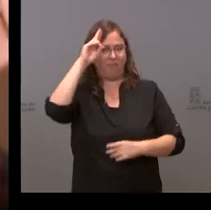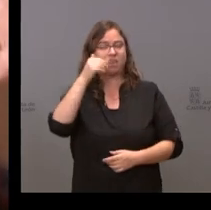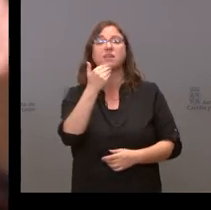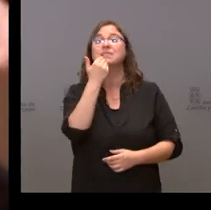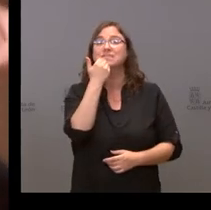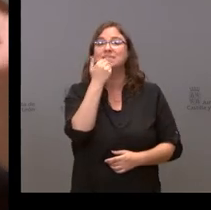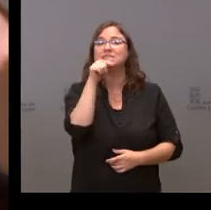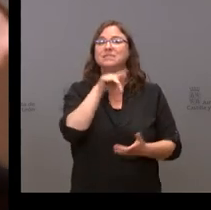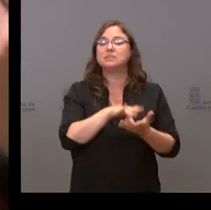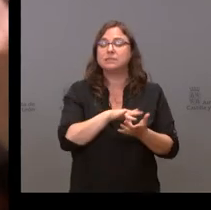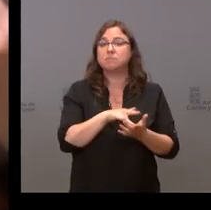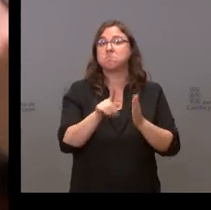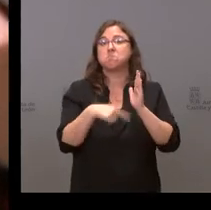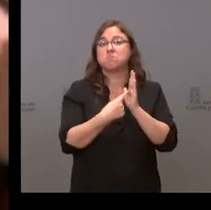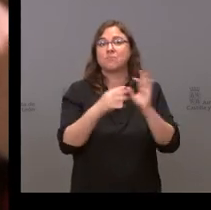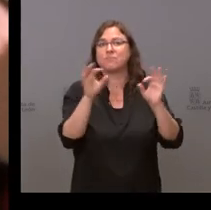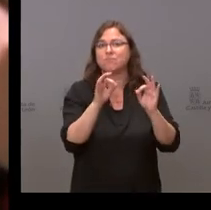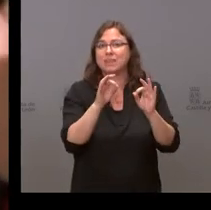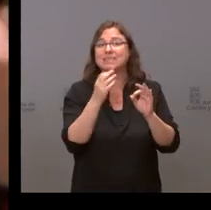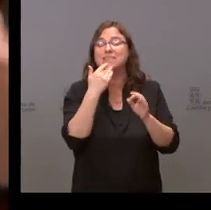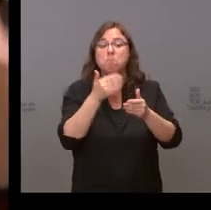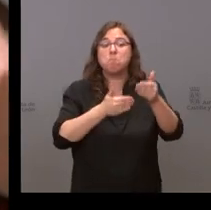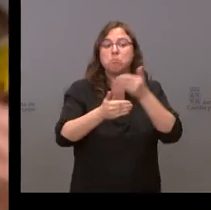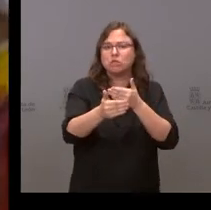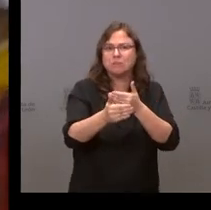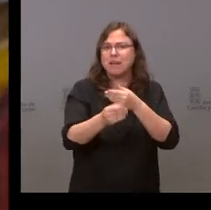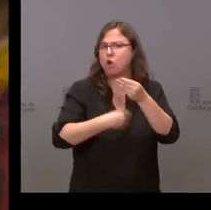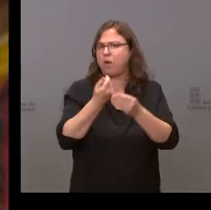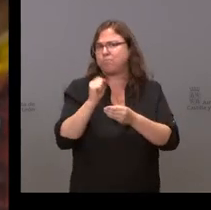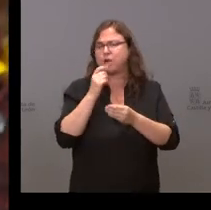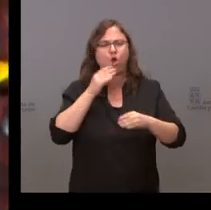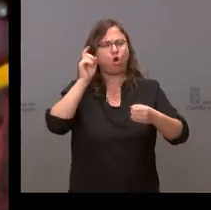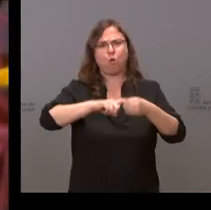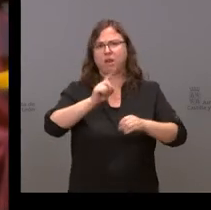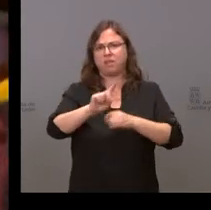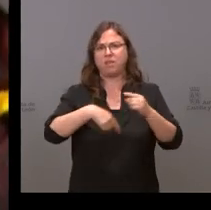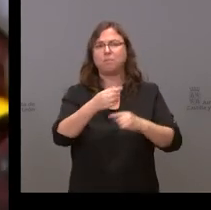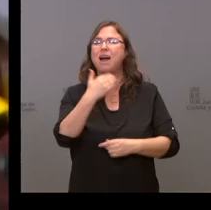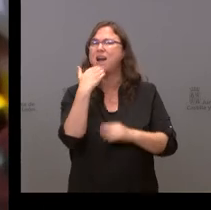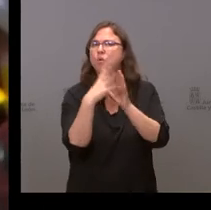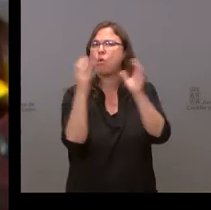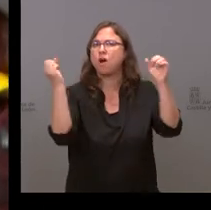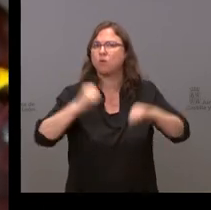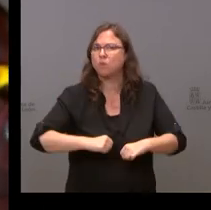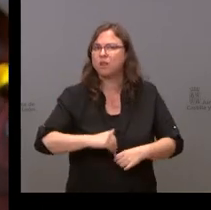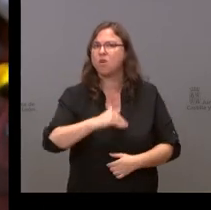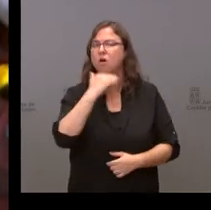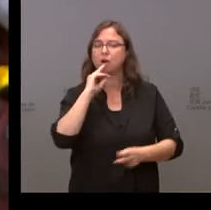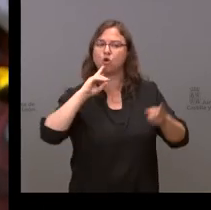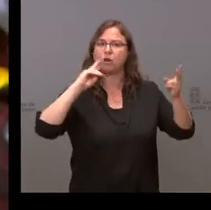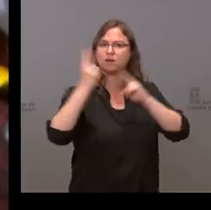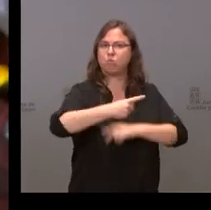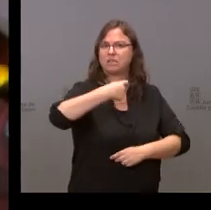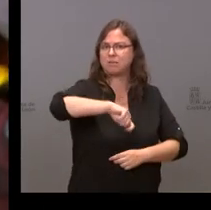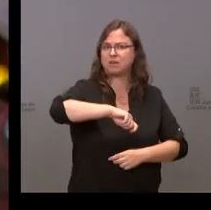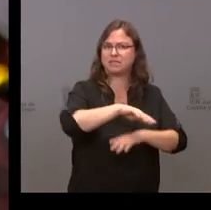como estaban marcadas por ley no acudiría a la próxima. No sé si se ha llegado a algún acuerdo o han recibido algún tipo de respuesta por parte del presidente del Gobierno. Y